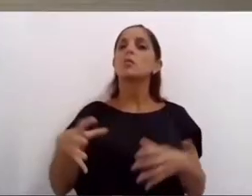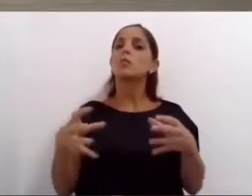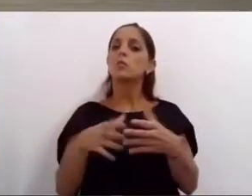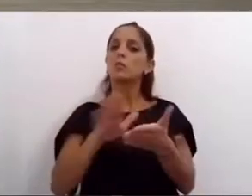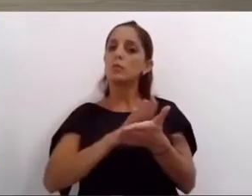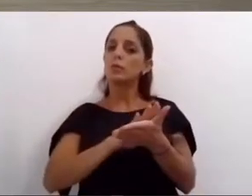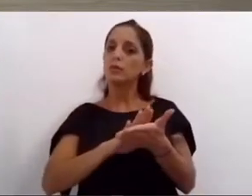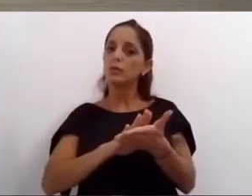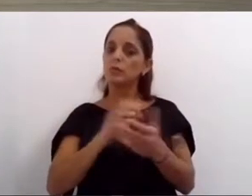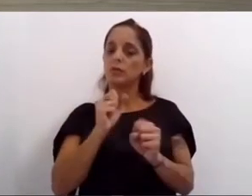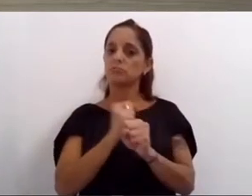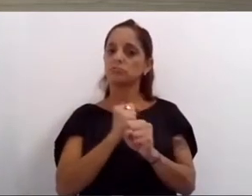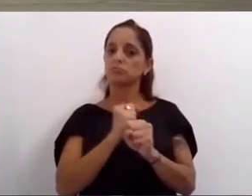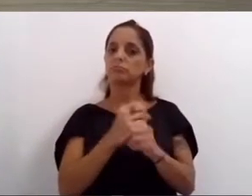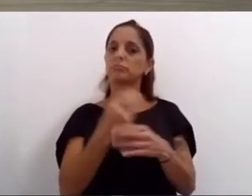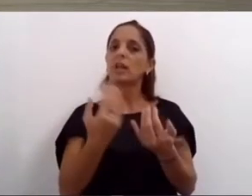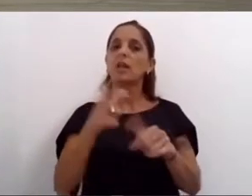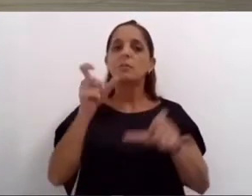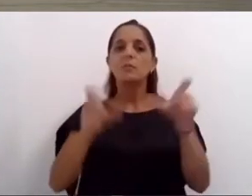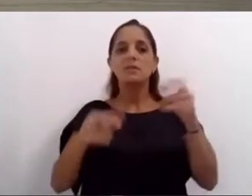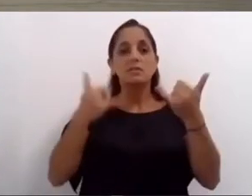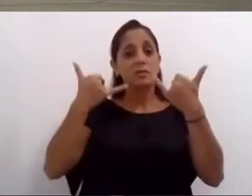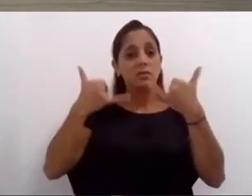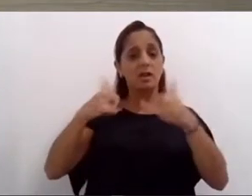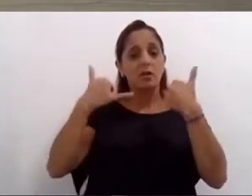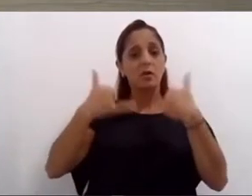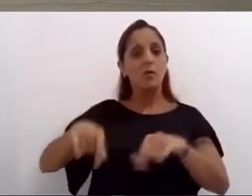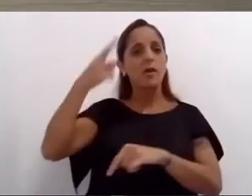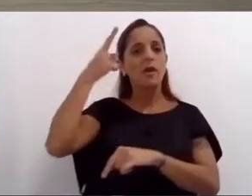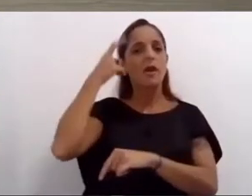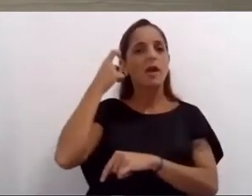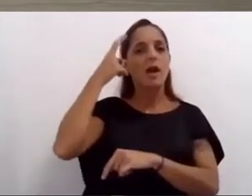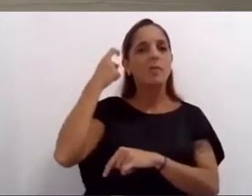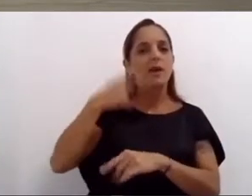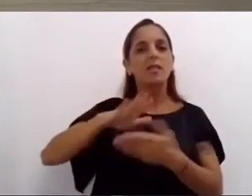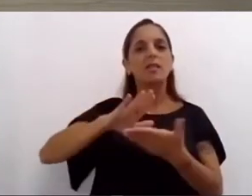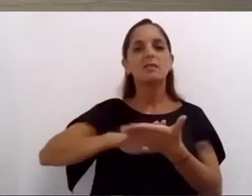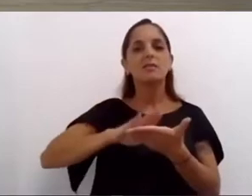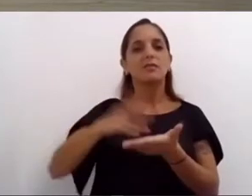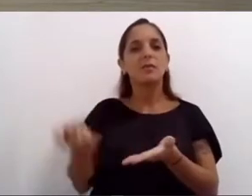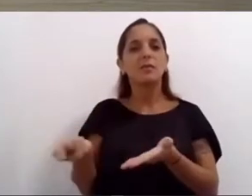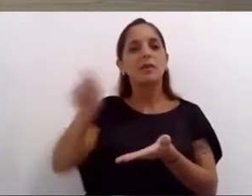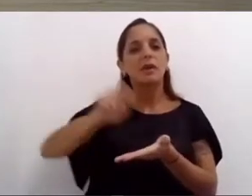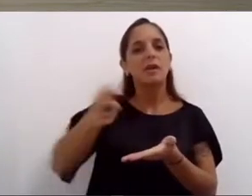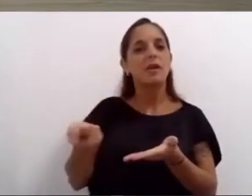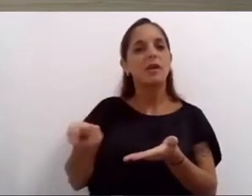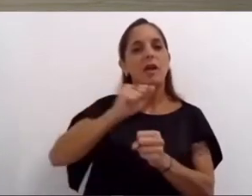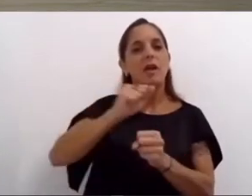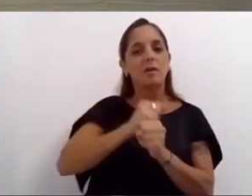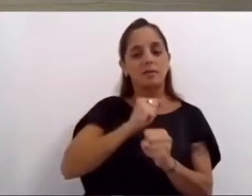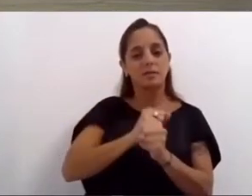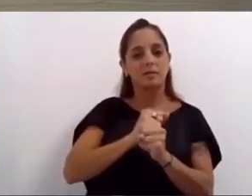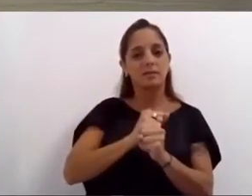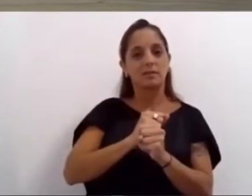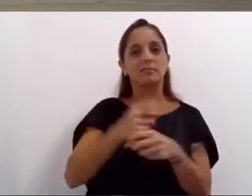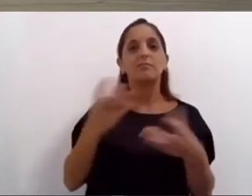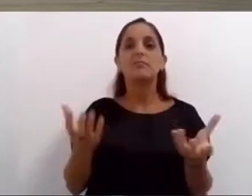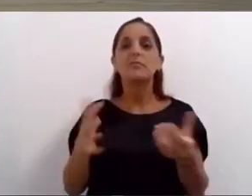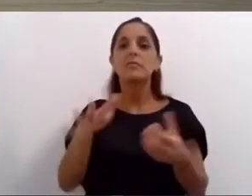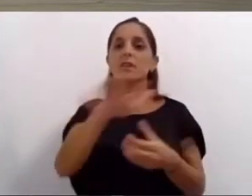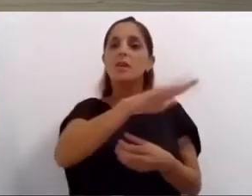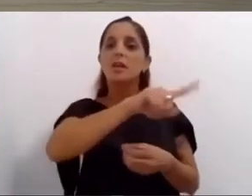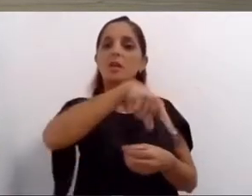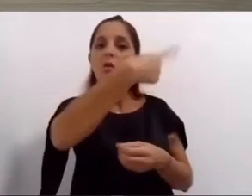jóvenes se capacitan en la producción de bloques de hormigón y piezas de herrería que luego son destinadas a los sectores que más lo necesitan